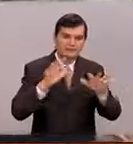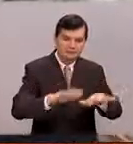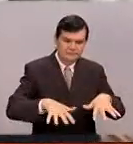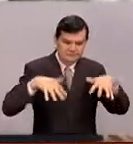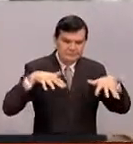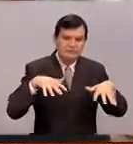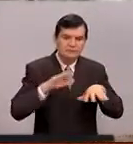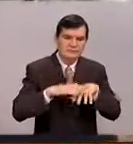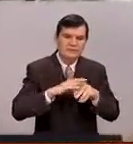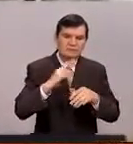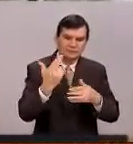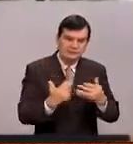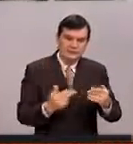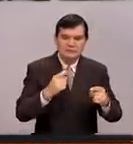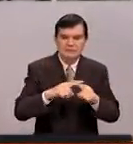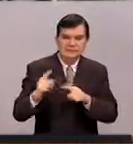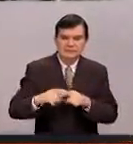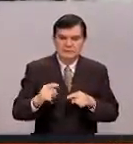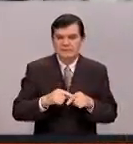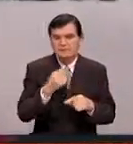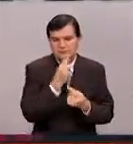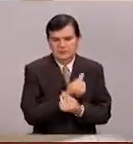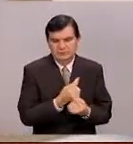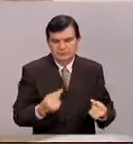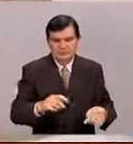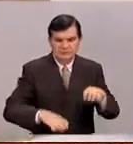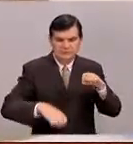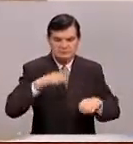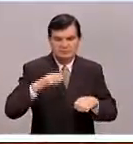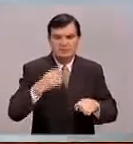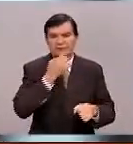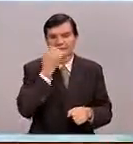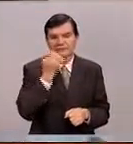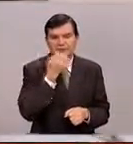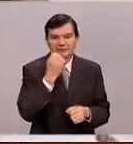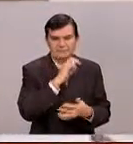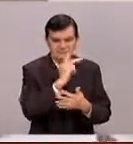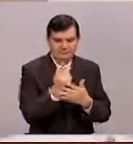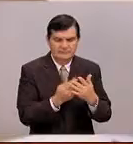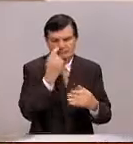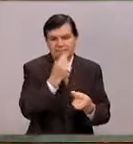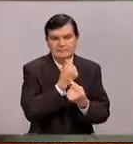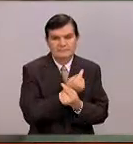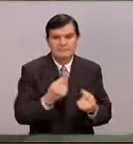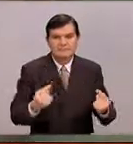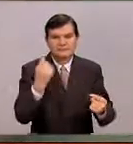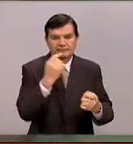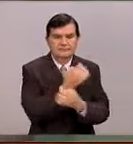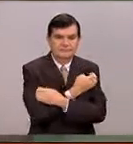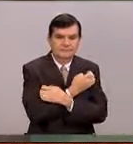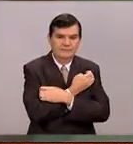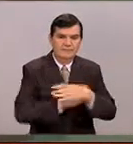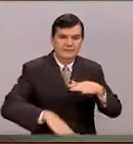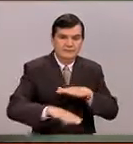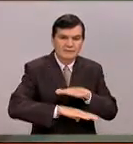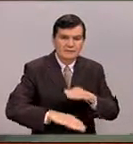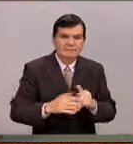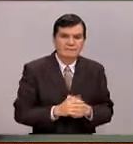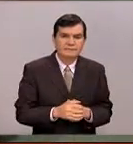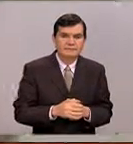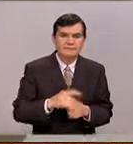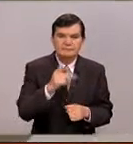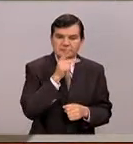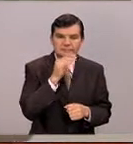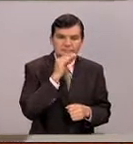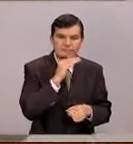son los cuales recibimos a los niños en edad escolar. El programa está hecho principalmente para educación básica, con